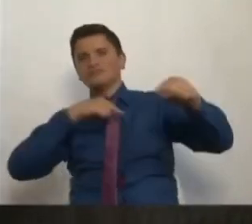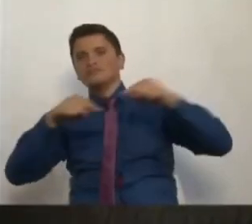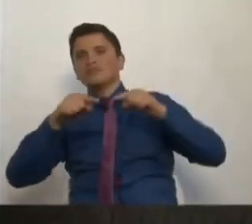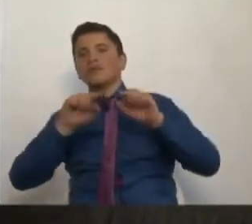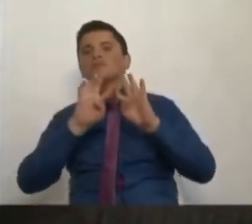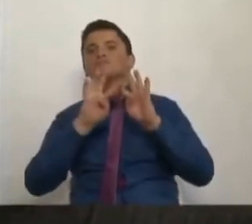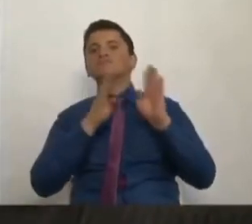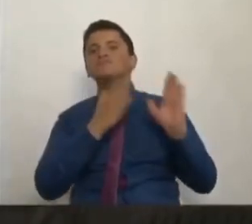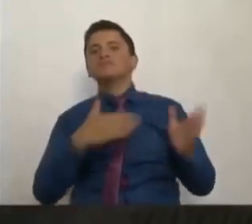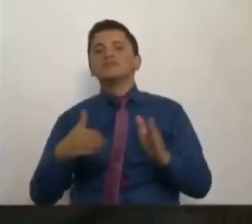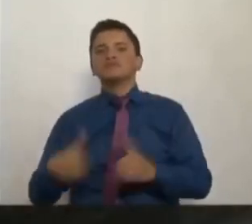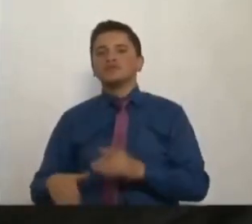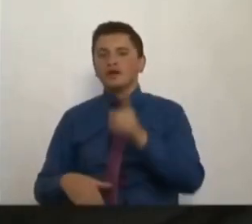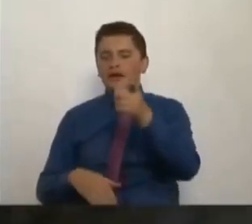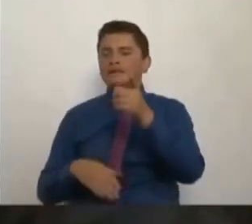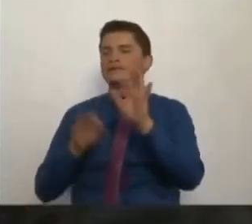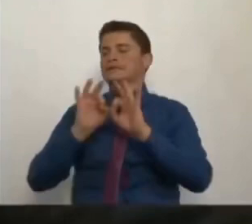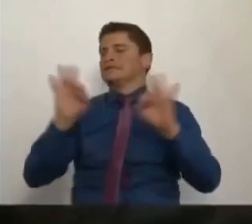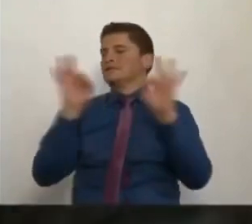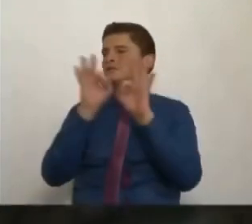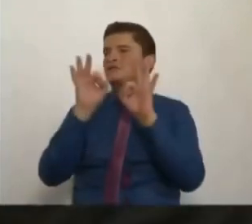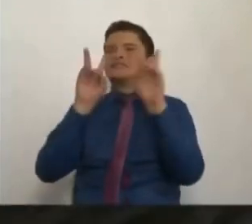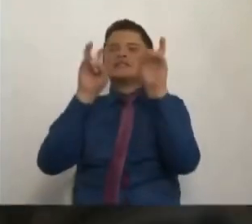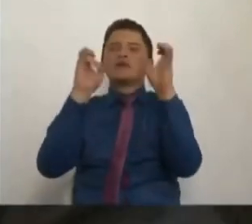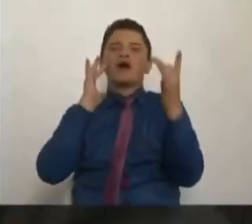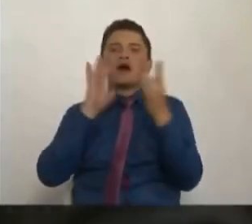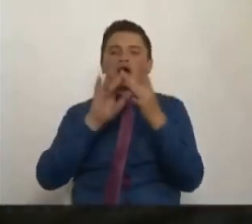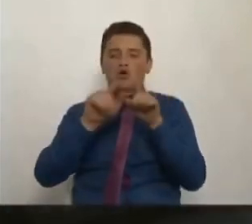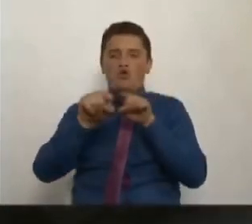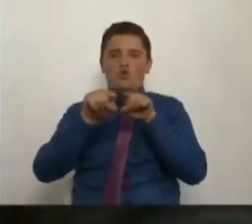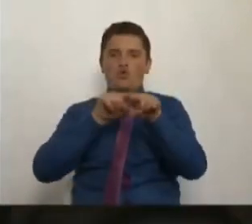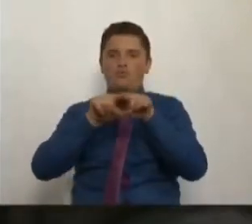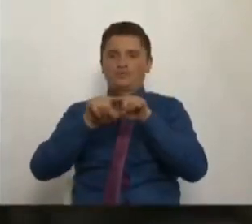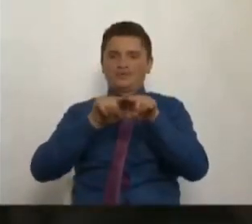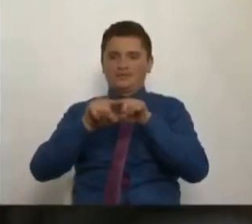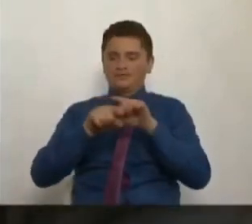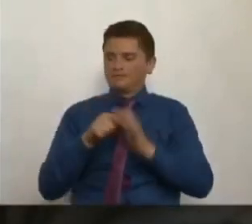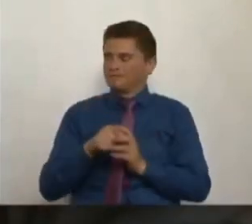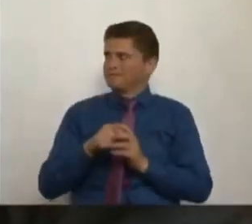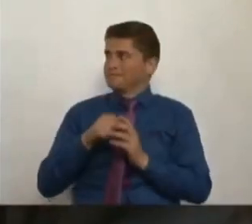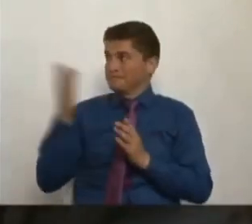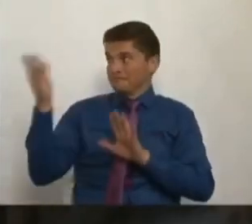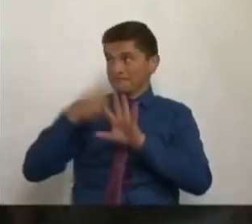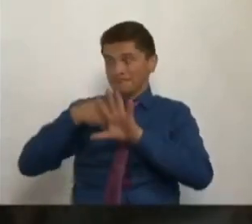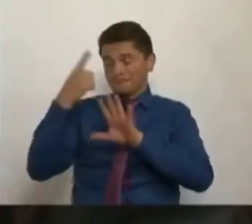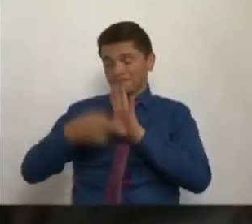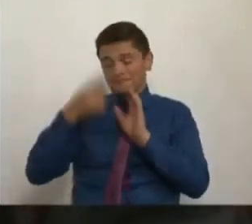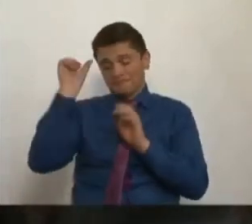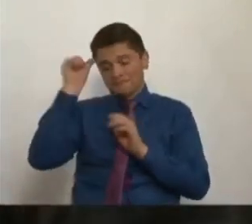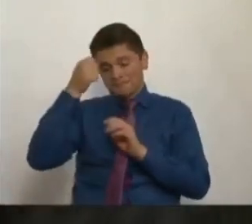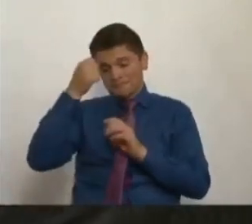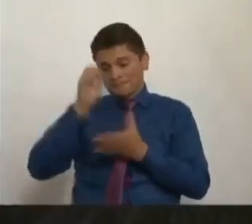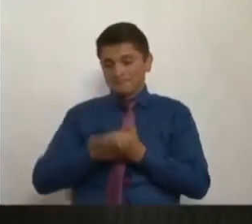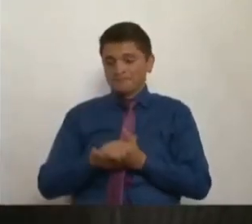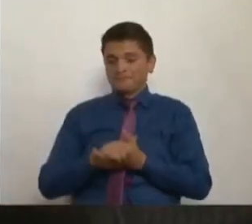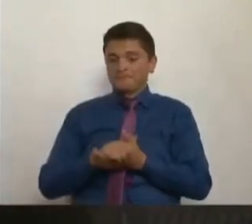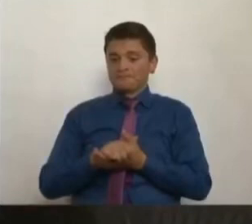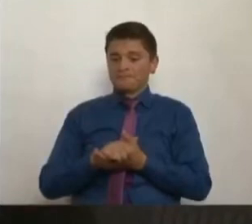y que tiene mucho que ver con competitividad, señor Presidente. Usted recordará que su señoría